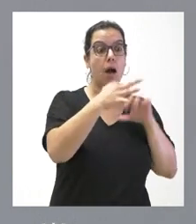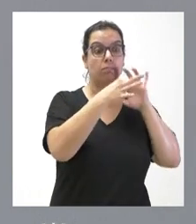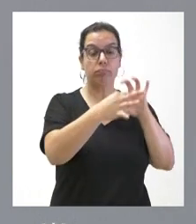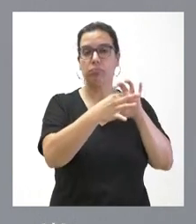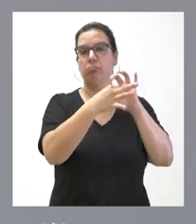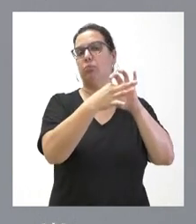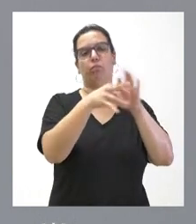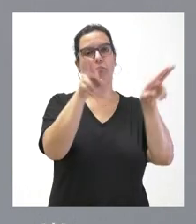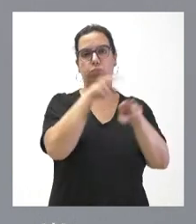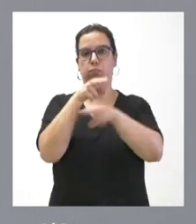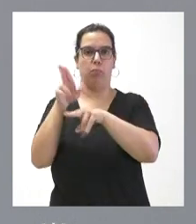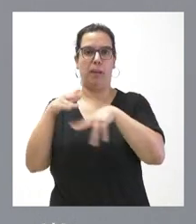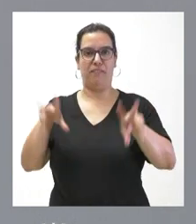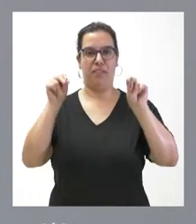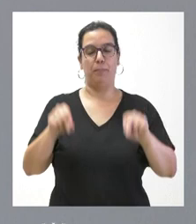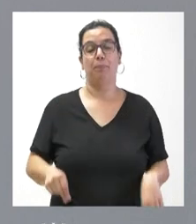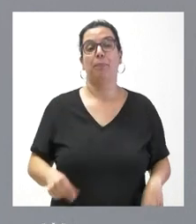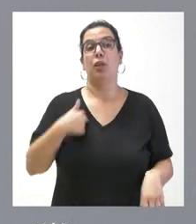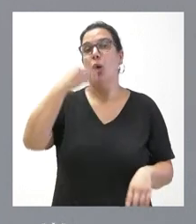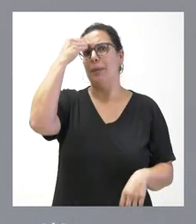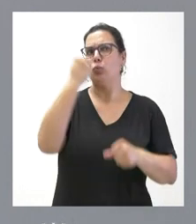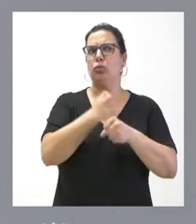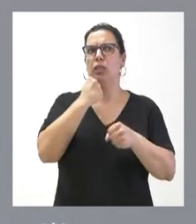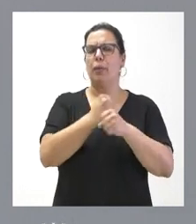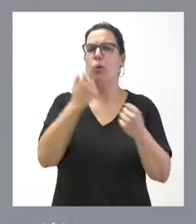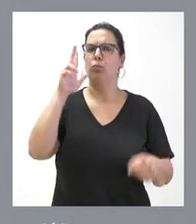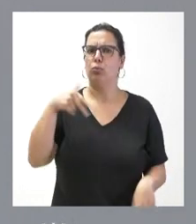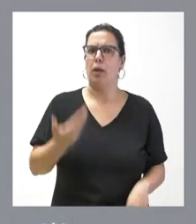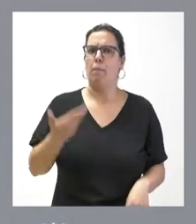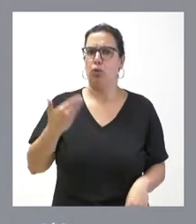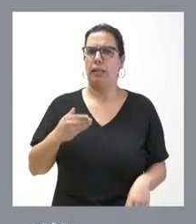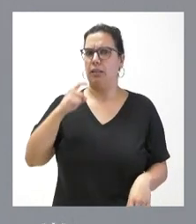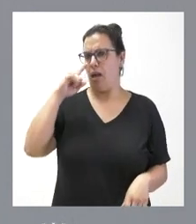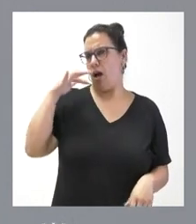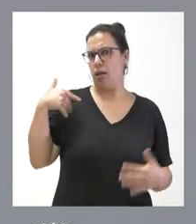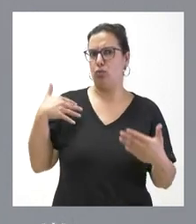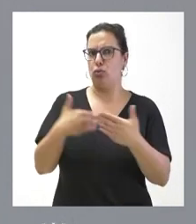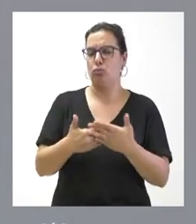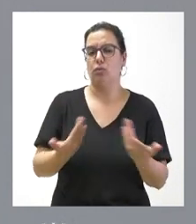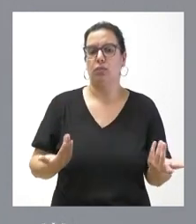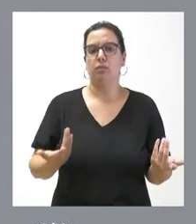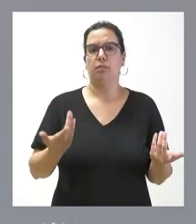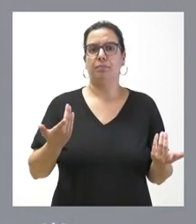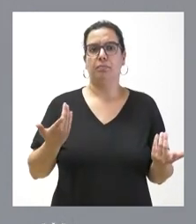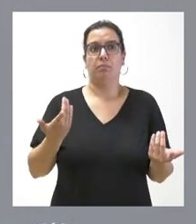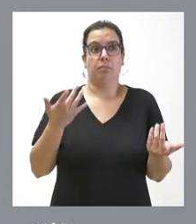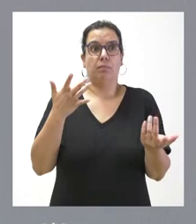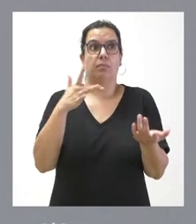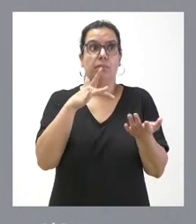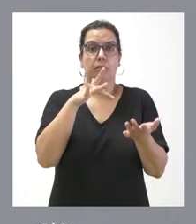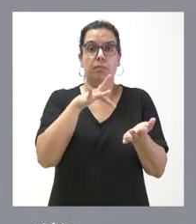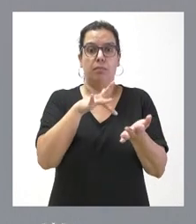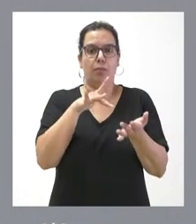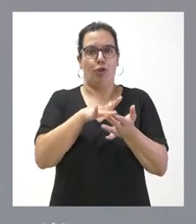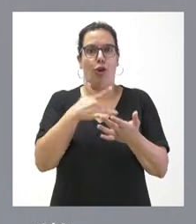la idea es terminarlo. Yo creo que ha sido un trabajo muy importante en los últimos años. Se ha puesto a prueba el